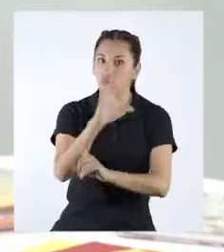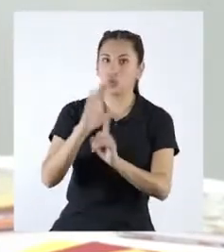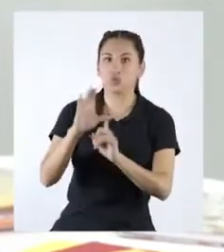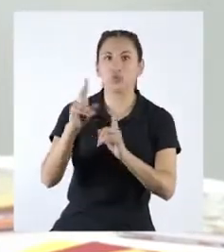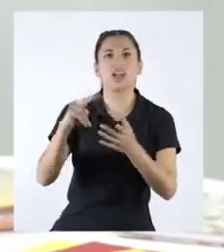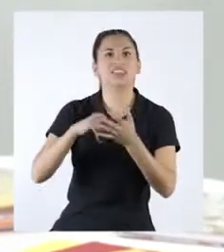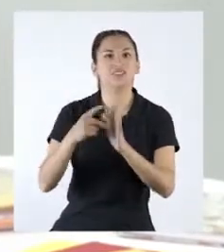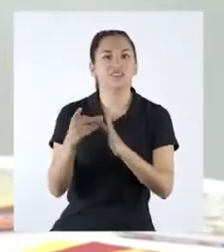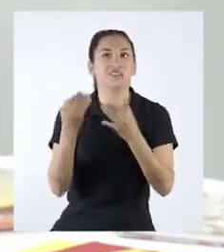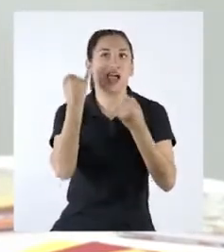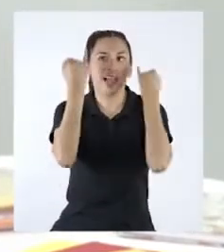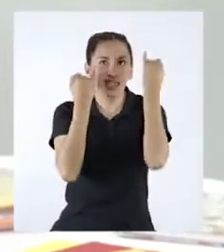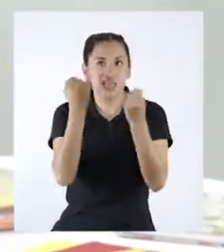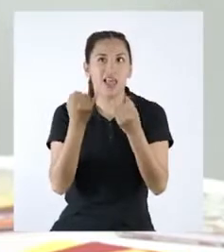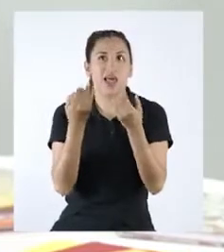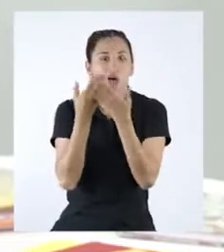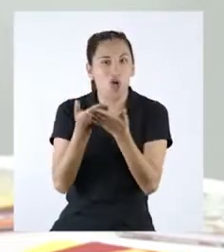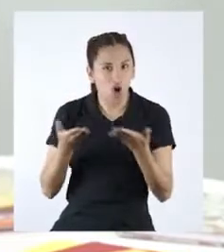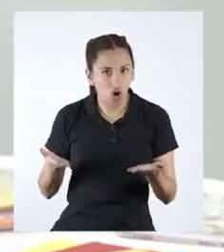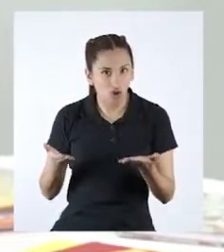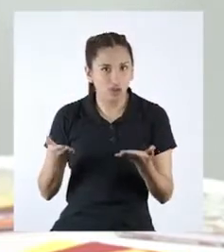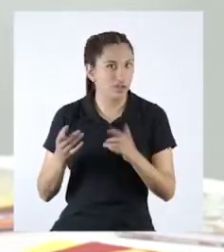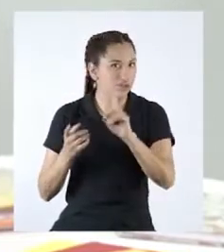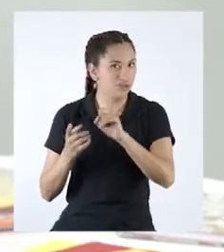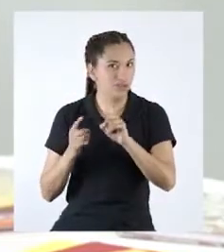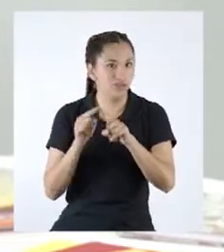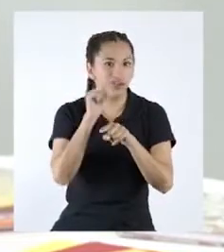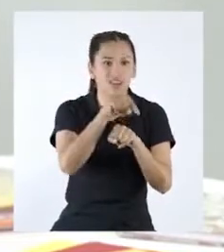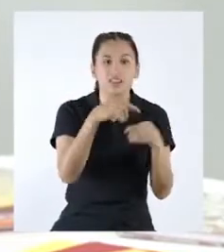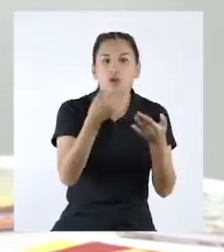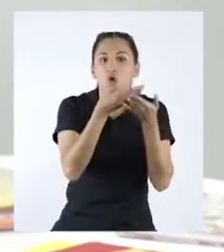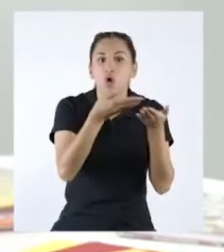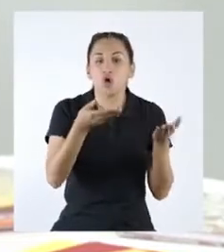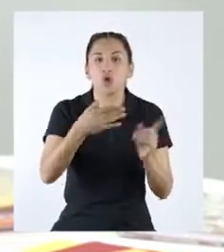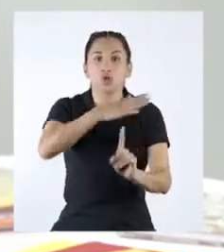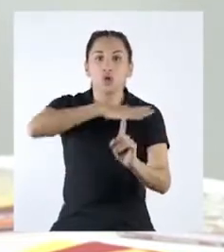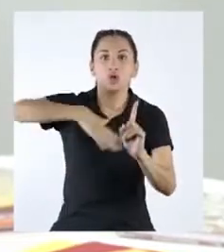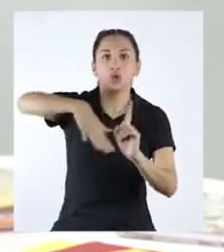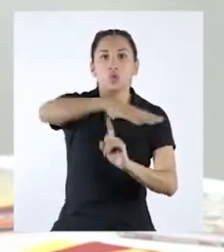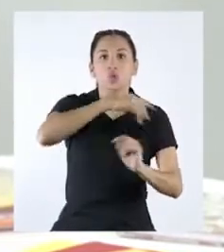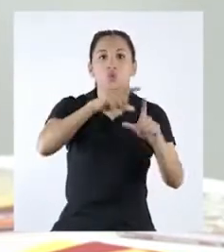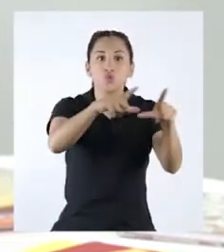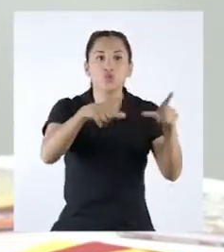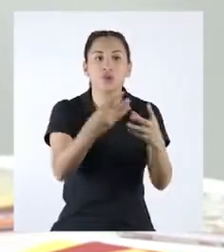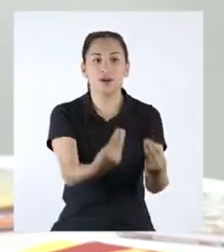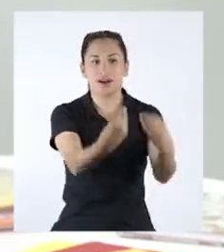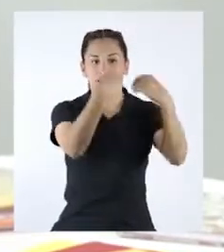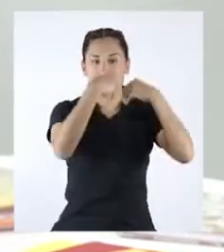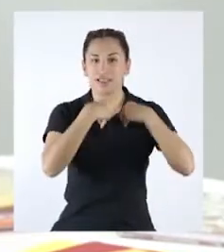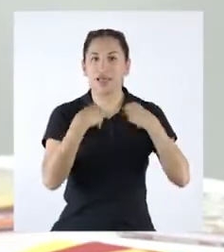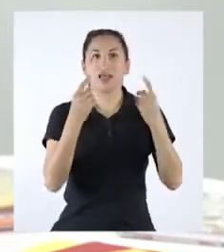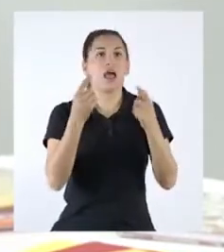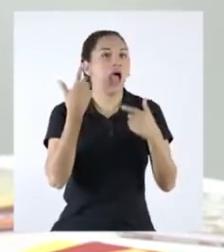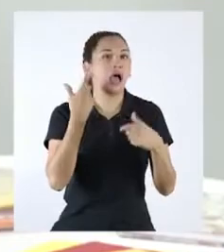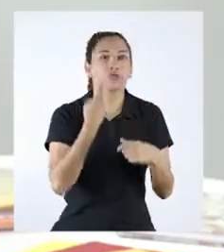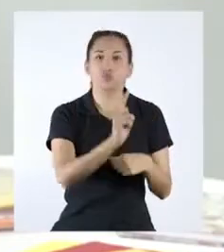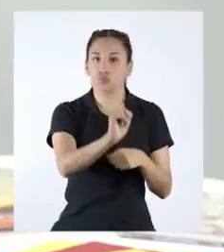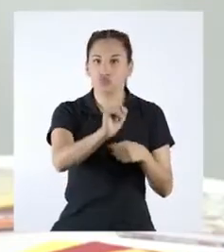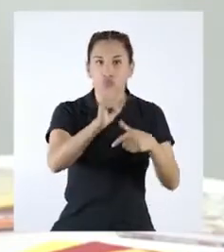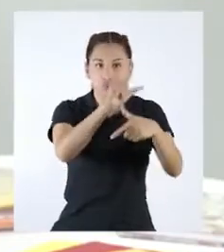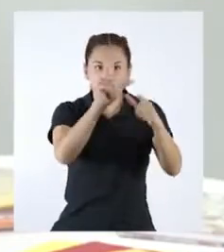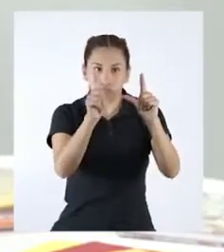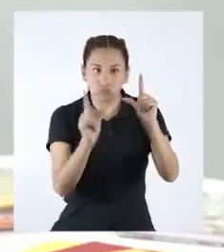son ideas u objetos que creamos como cultura, sino los recursos y lugares que heredamos por el espacio